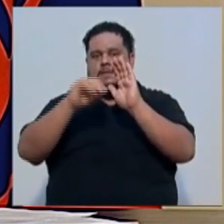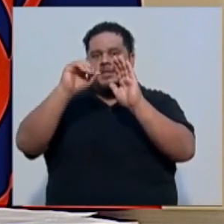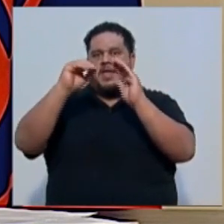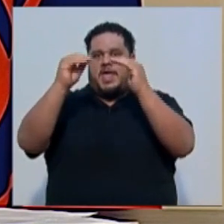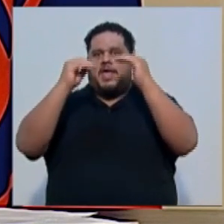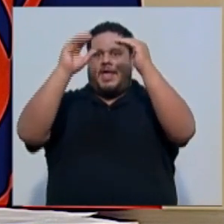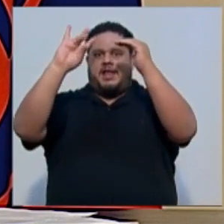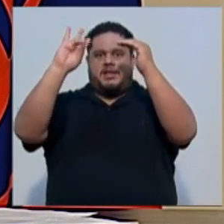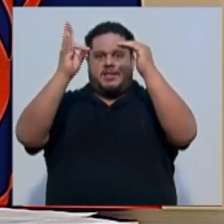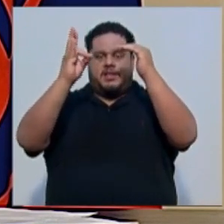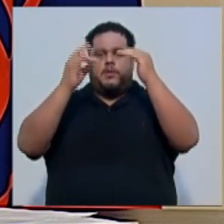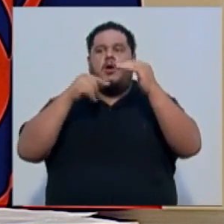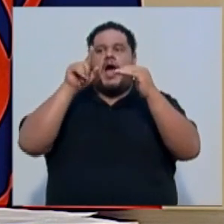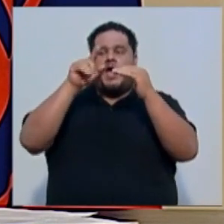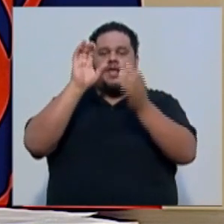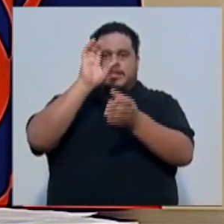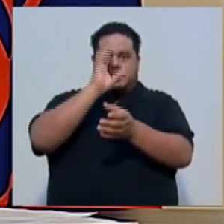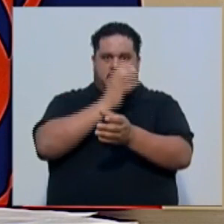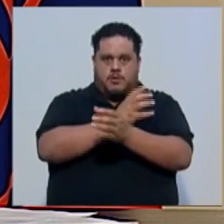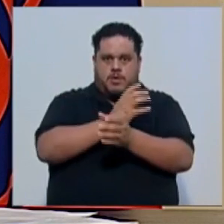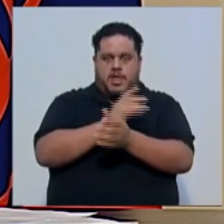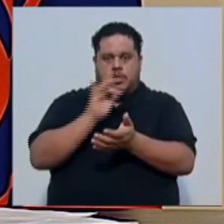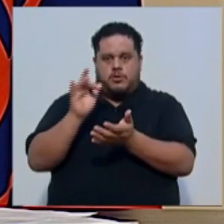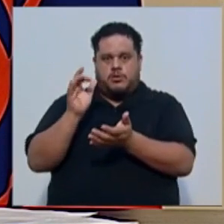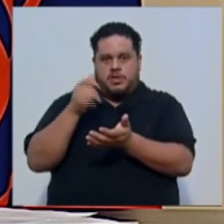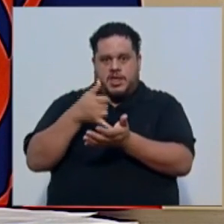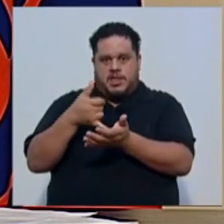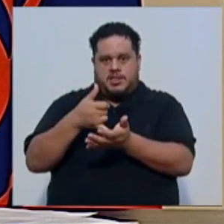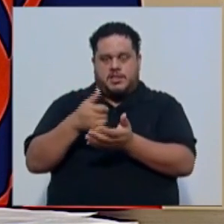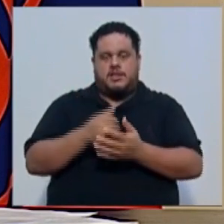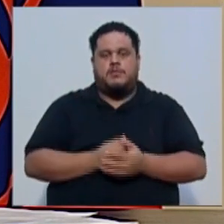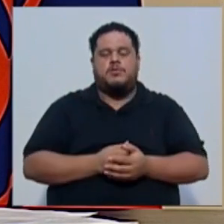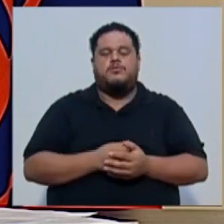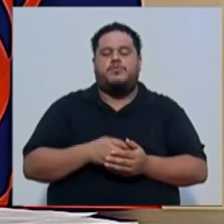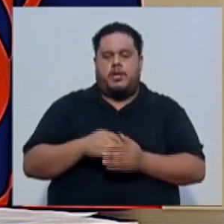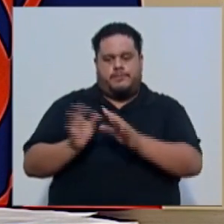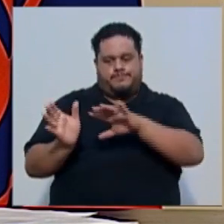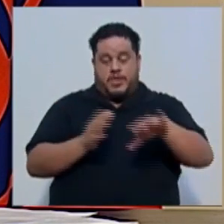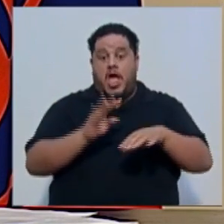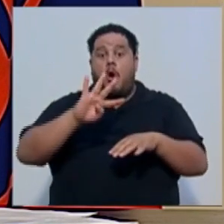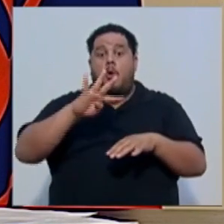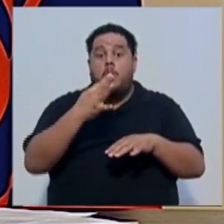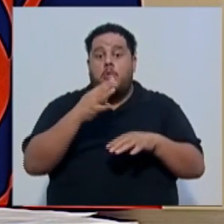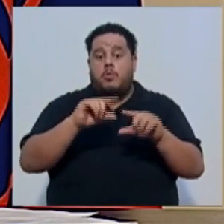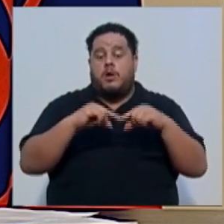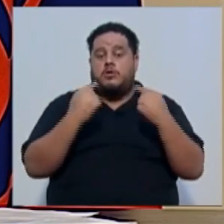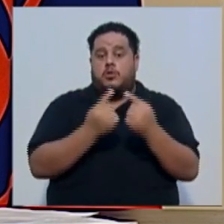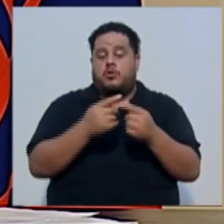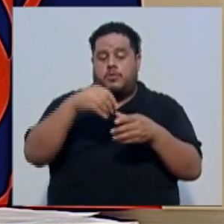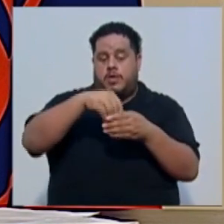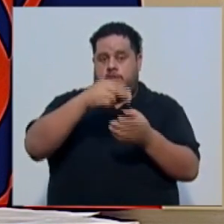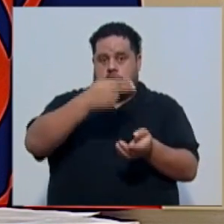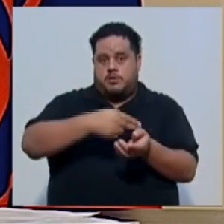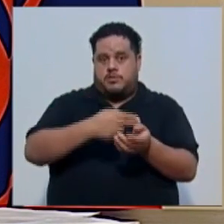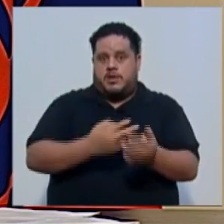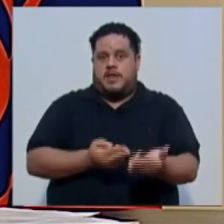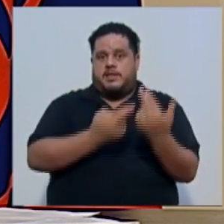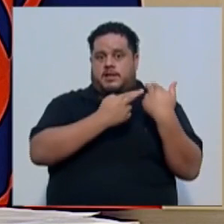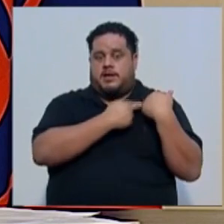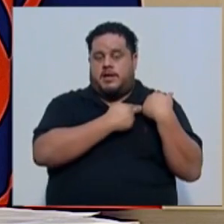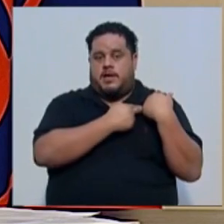el piso de unidad de cuidados intensivos. Un cuarto grupo dentro del hospital es el que se encarga